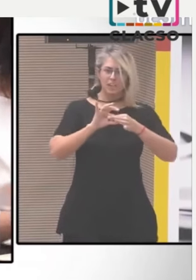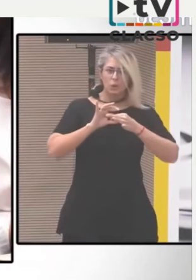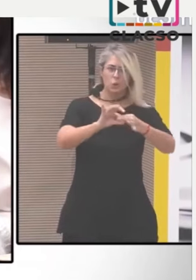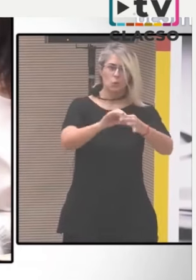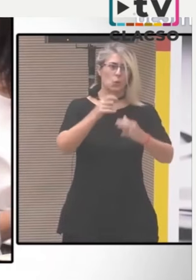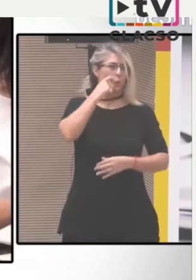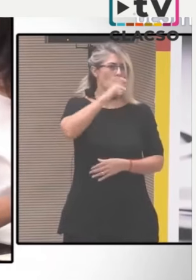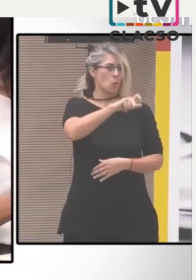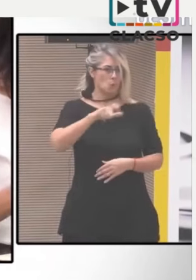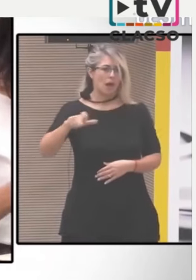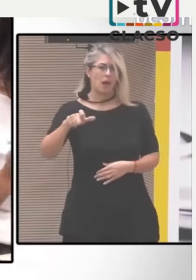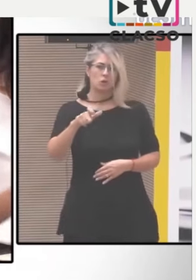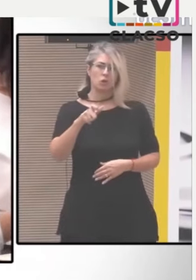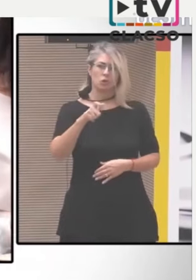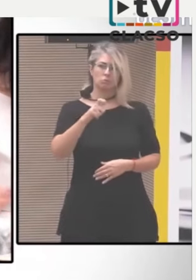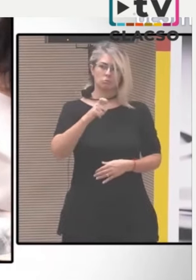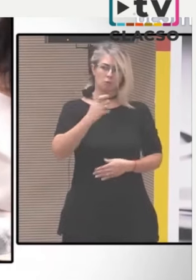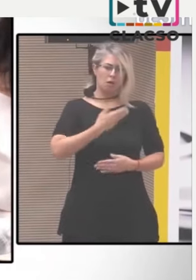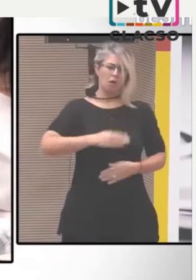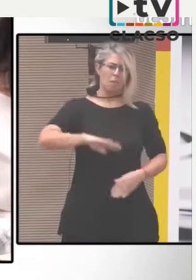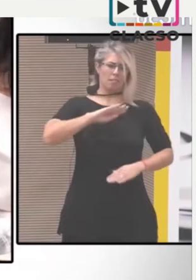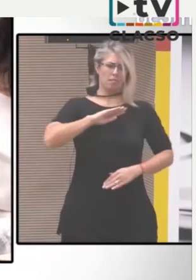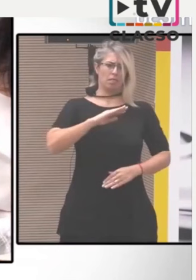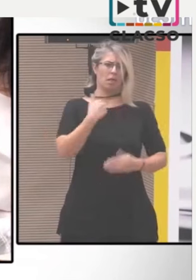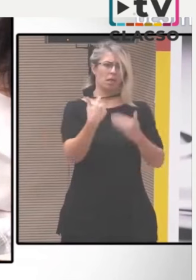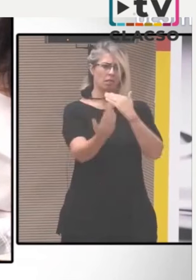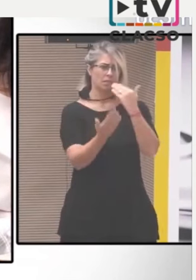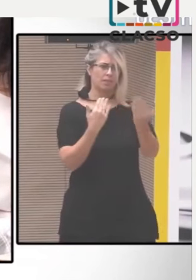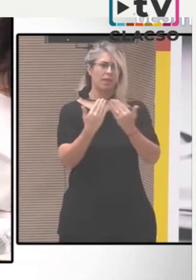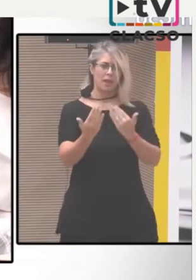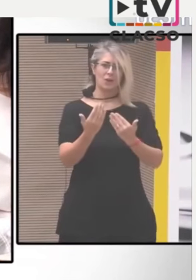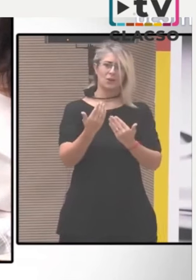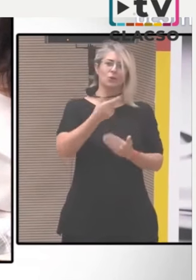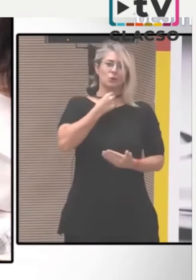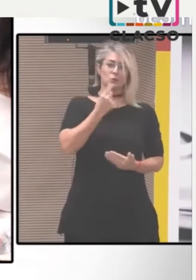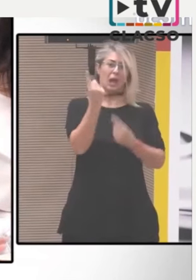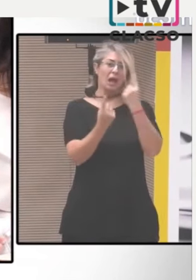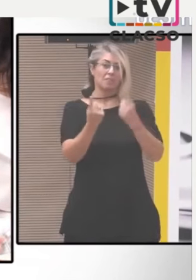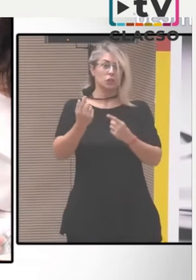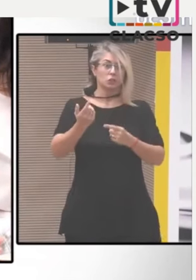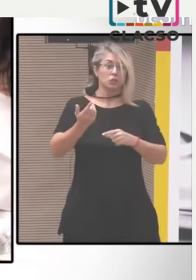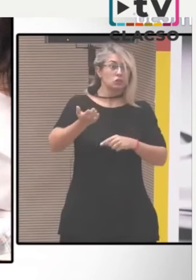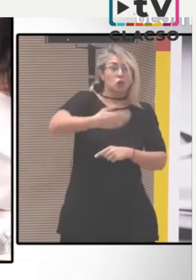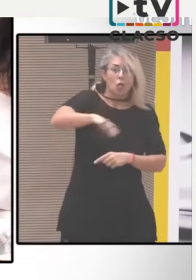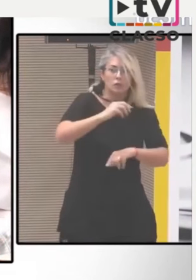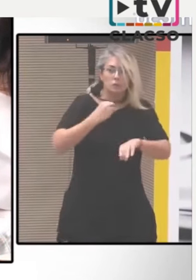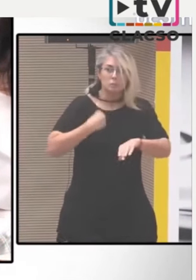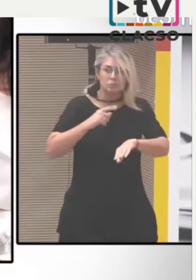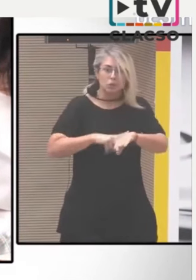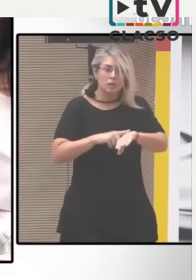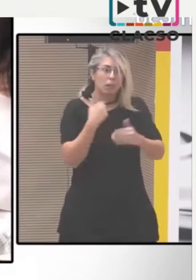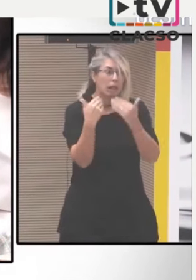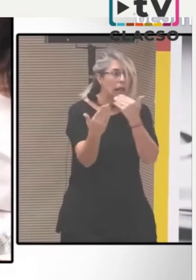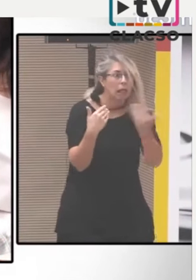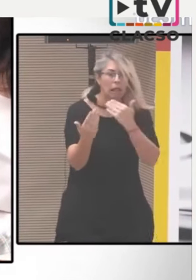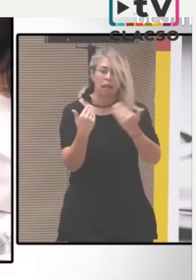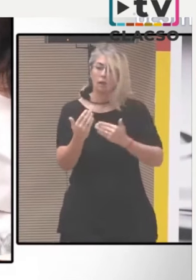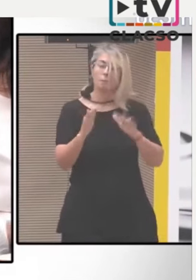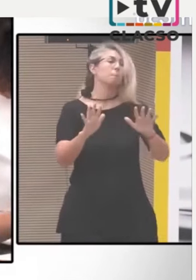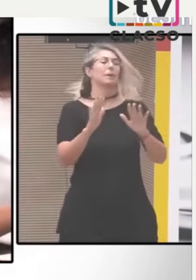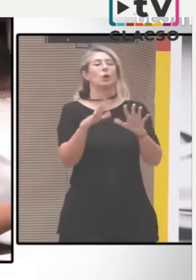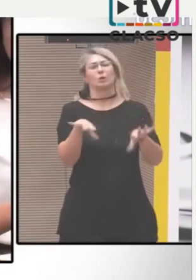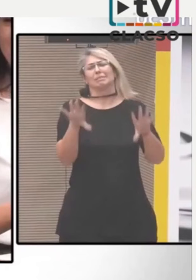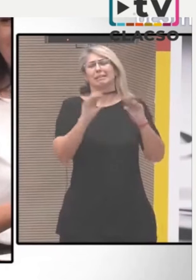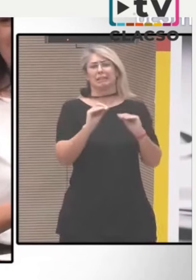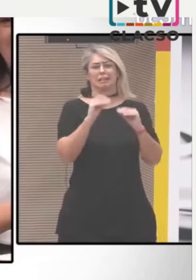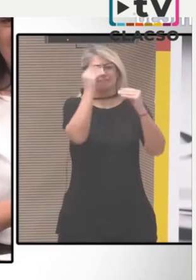cultural y político. Y por último, en términos de un resumen, por supuesto, muy apretado, a cuenta de lo que van a